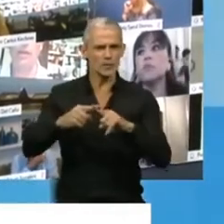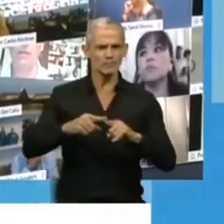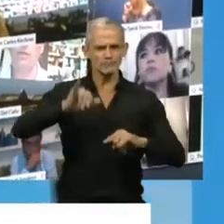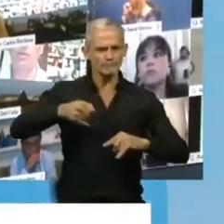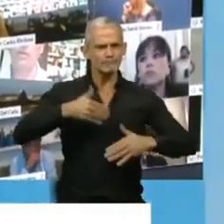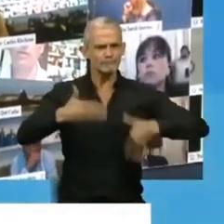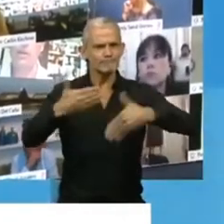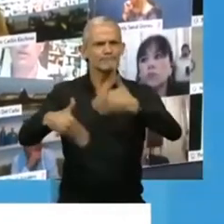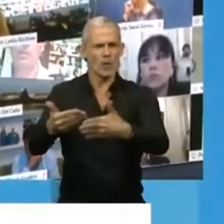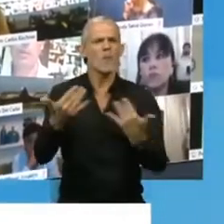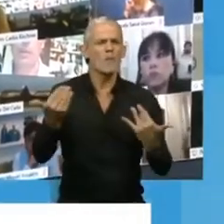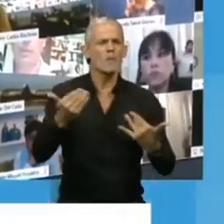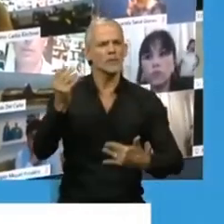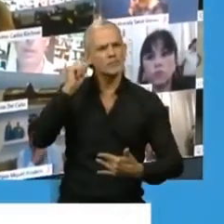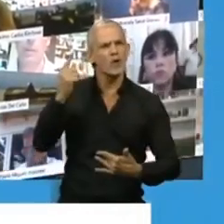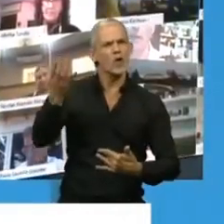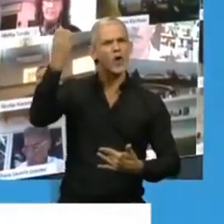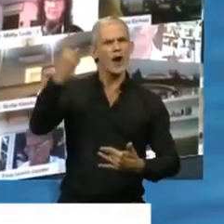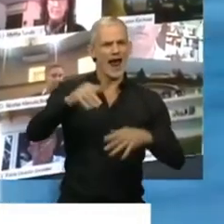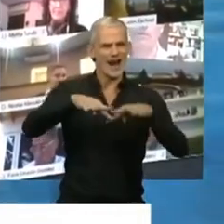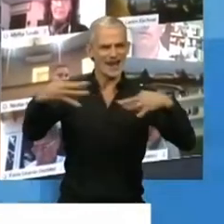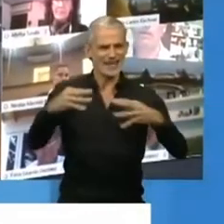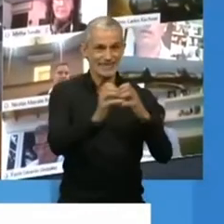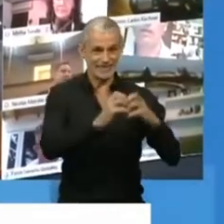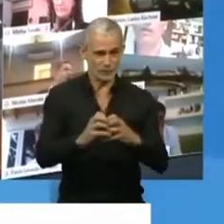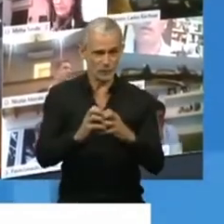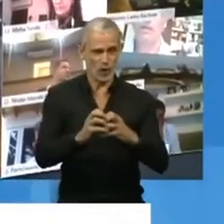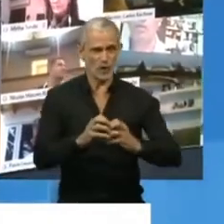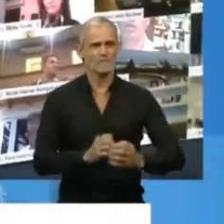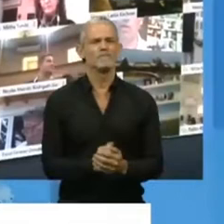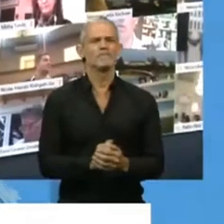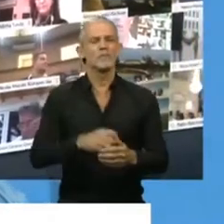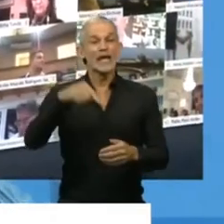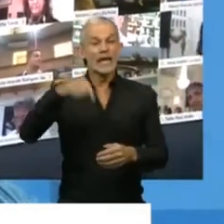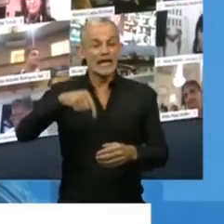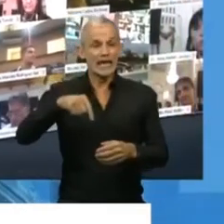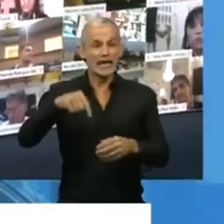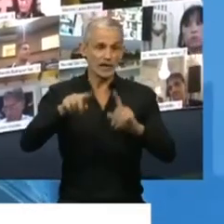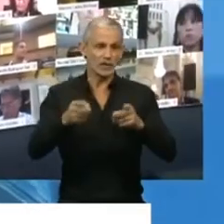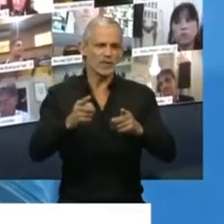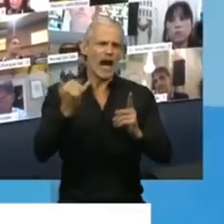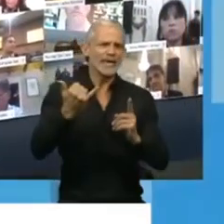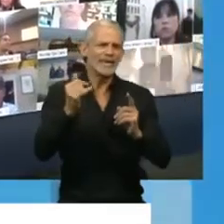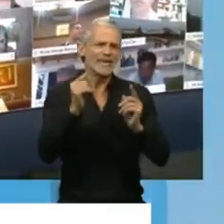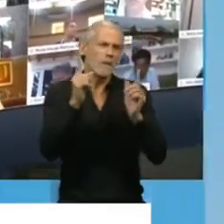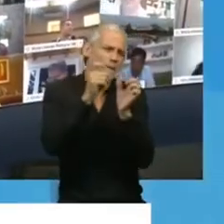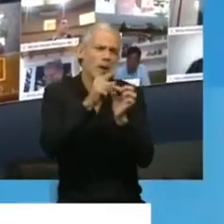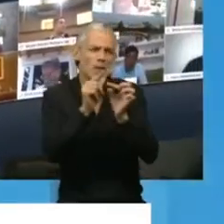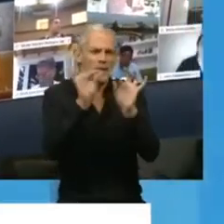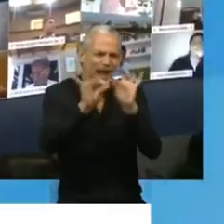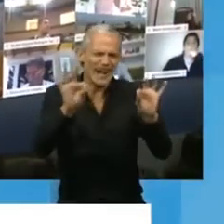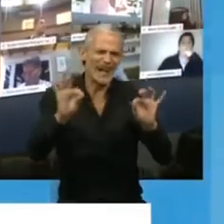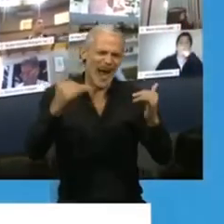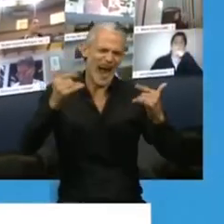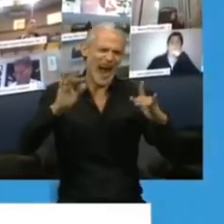llevarlo adelante. Y en esto, por supuesto, con algunas dificultades, no ha sido fácil